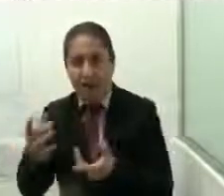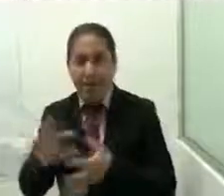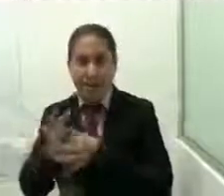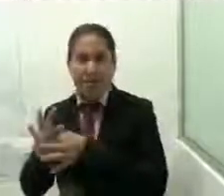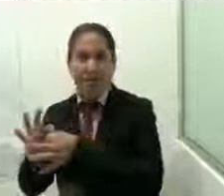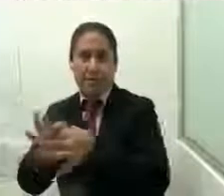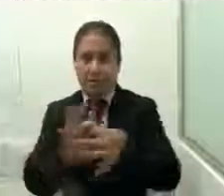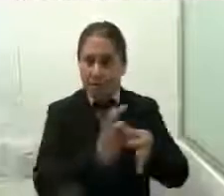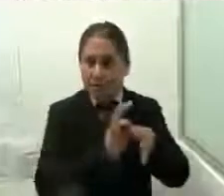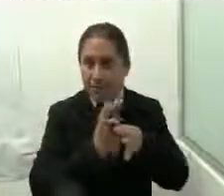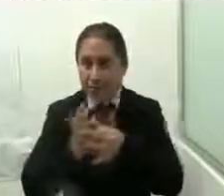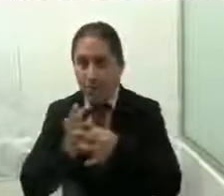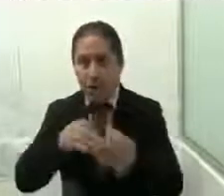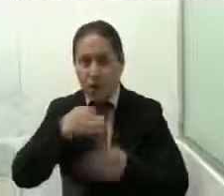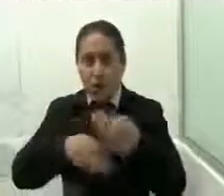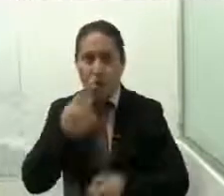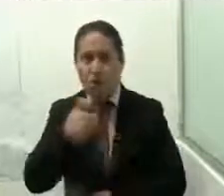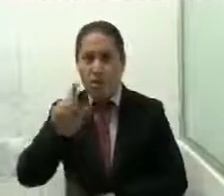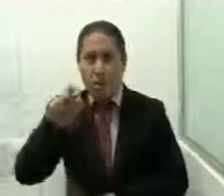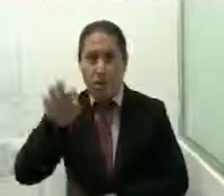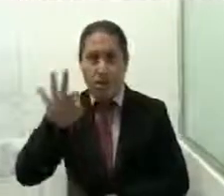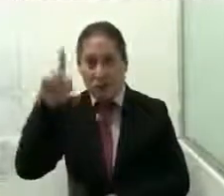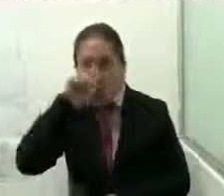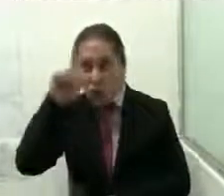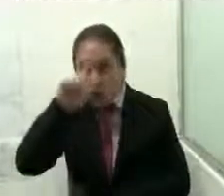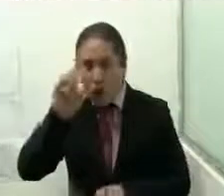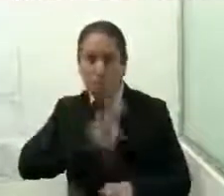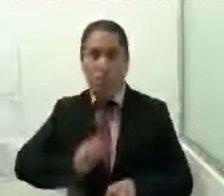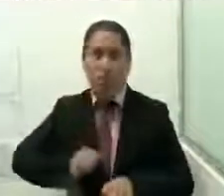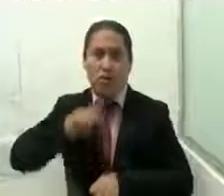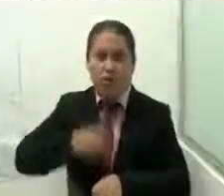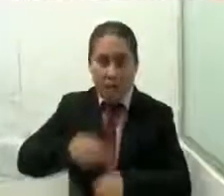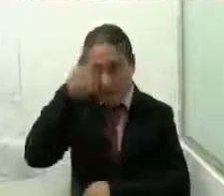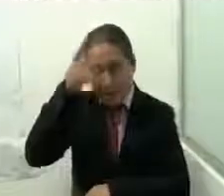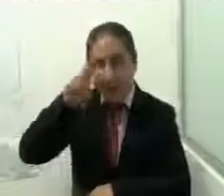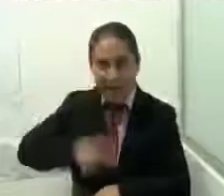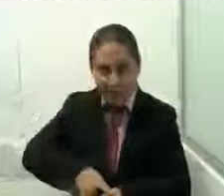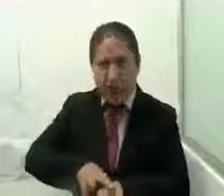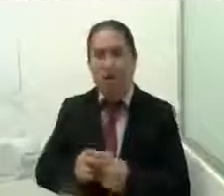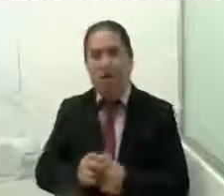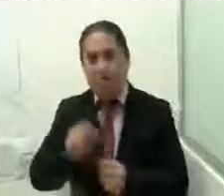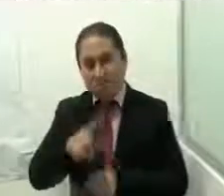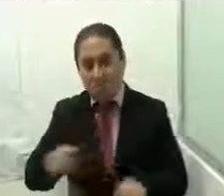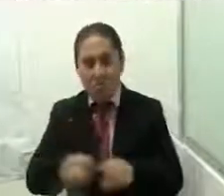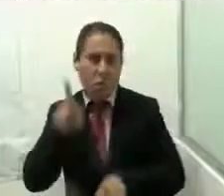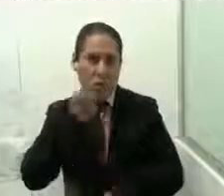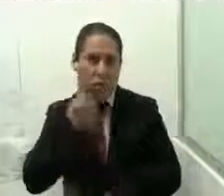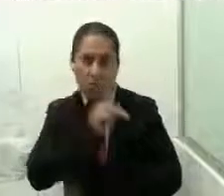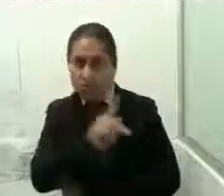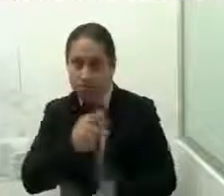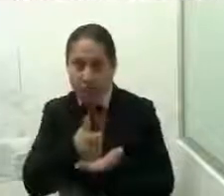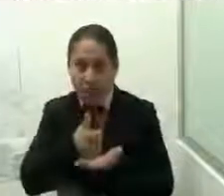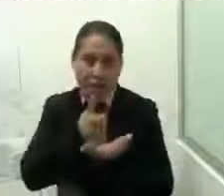los 122 consejos municipales con las directoras de las instancias y con las